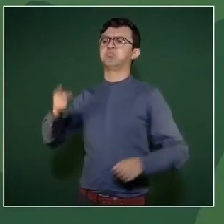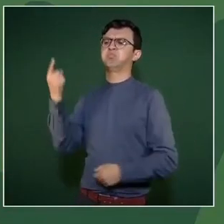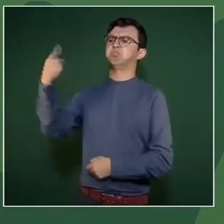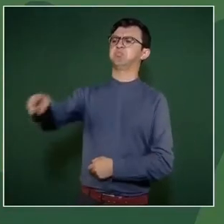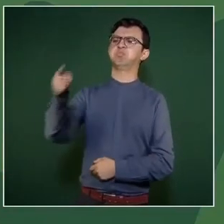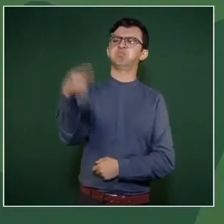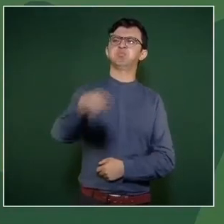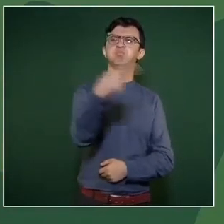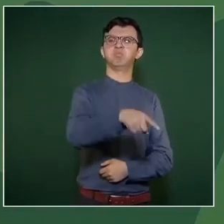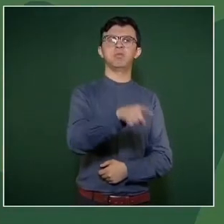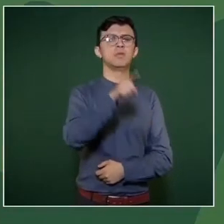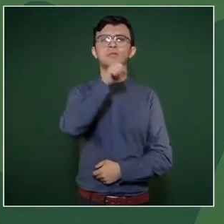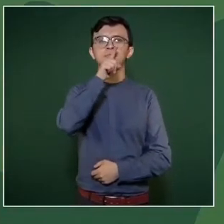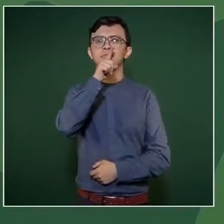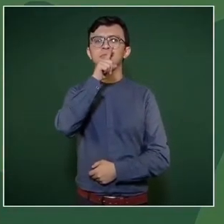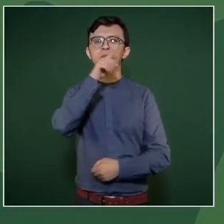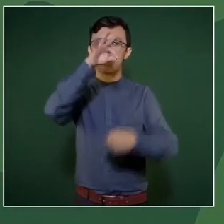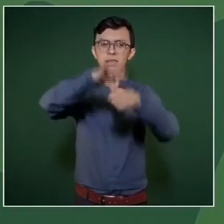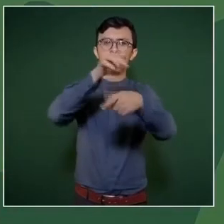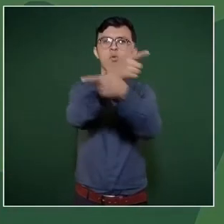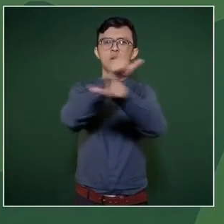son contrapesos